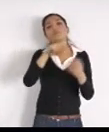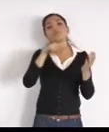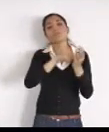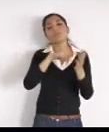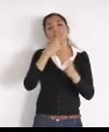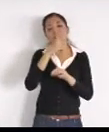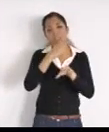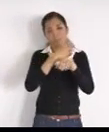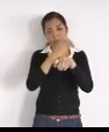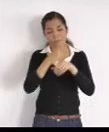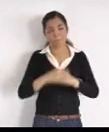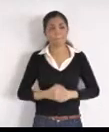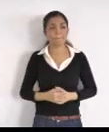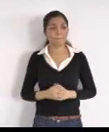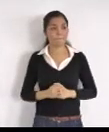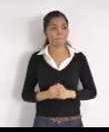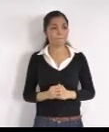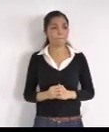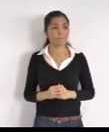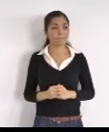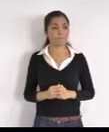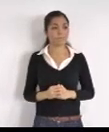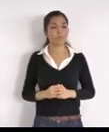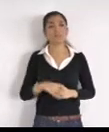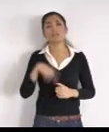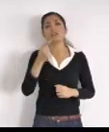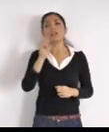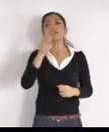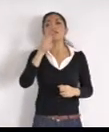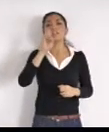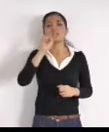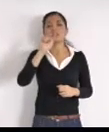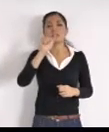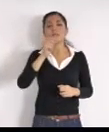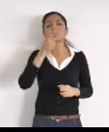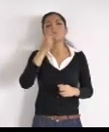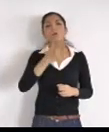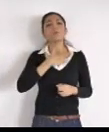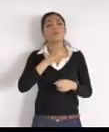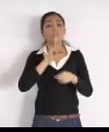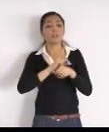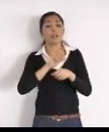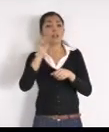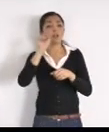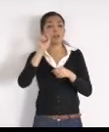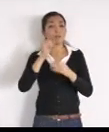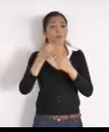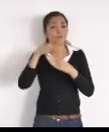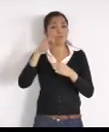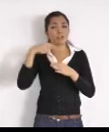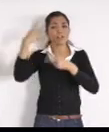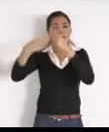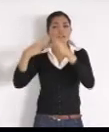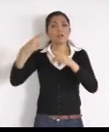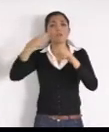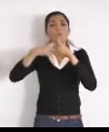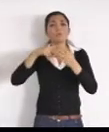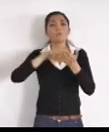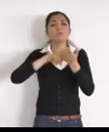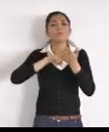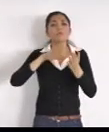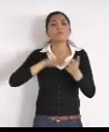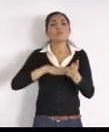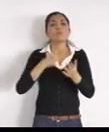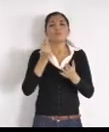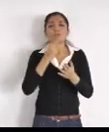personal, buenos días, el sábado, fui a la cruz verde, con una terrible infección, de la garganta, y una gripe muy fuerte, no me quisieron atender, porque no era